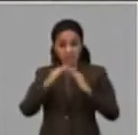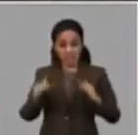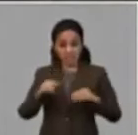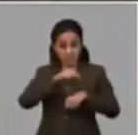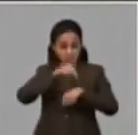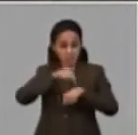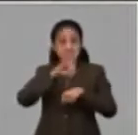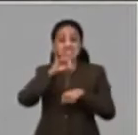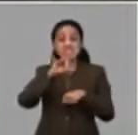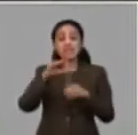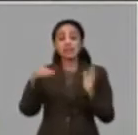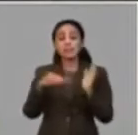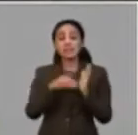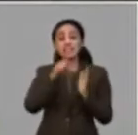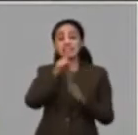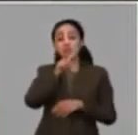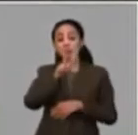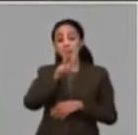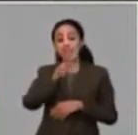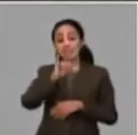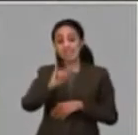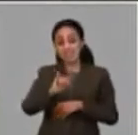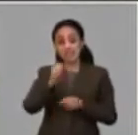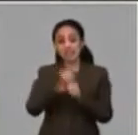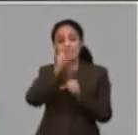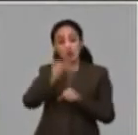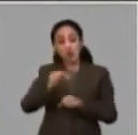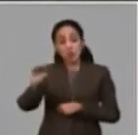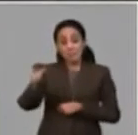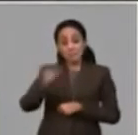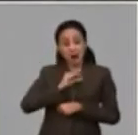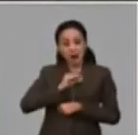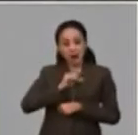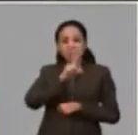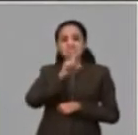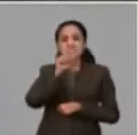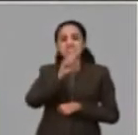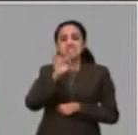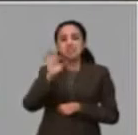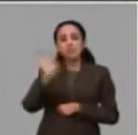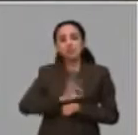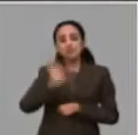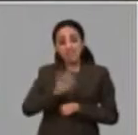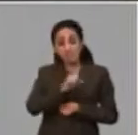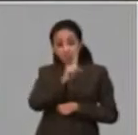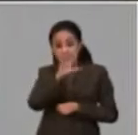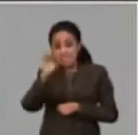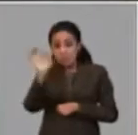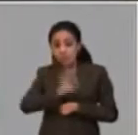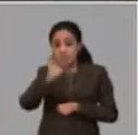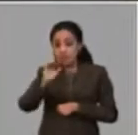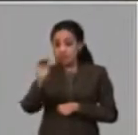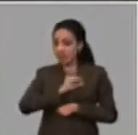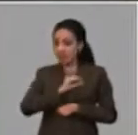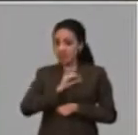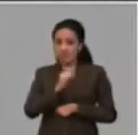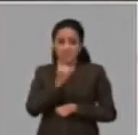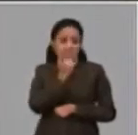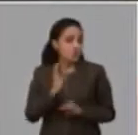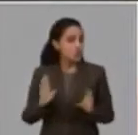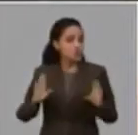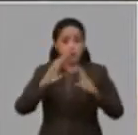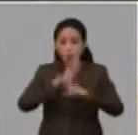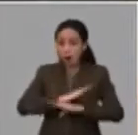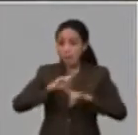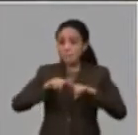7.126 trabajadores, se les paga el 100% su salario. O sea, no tienen ningún tipo de afectación porque verdaderamente ellos no